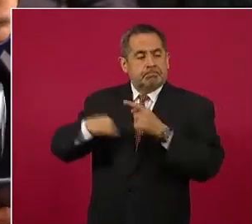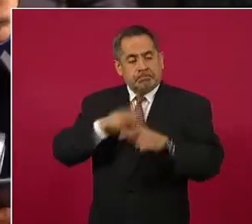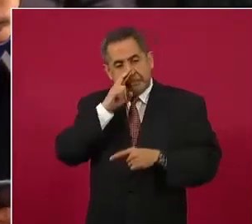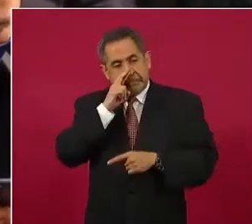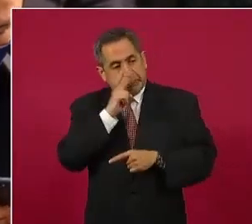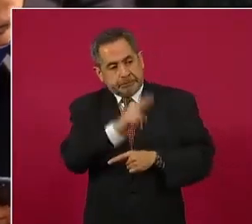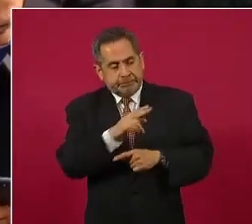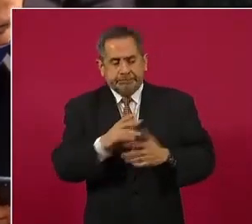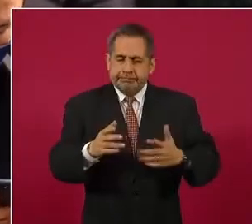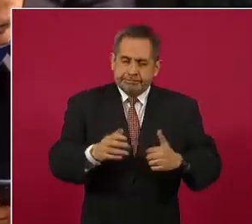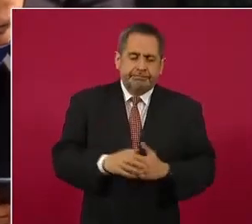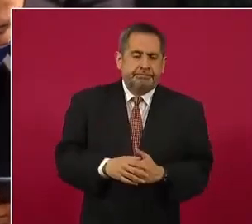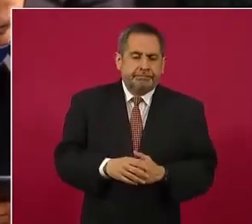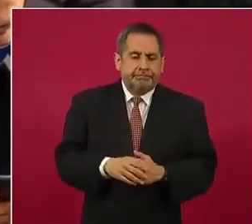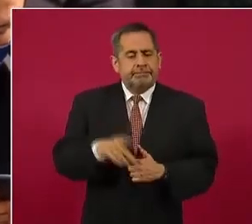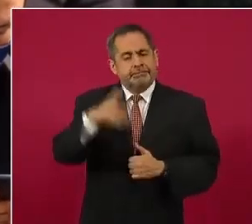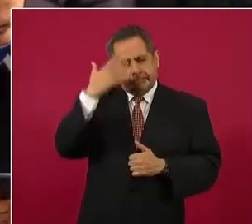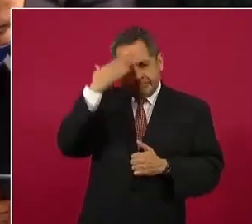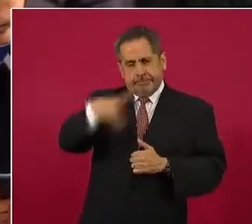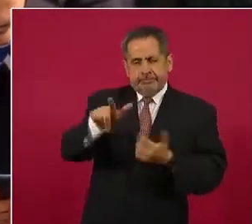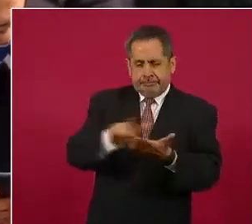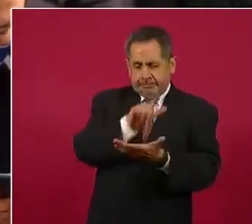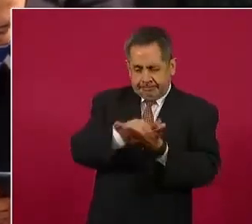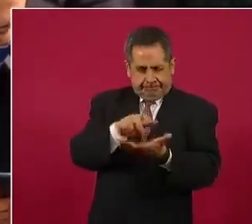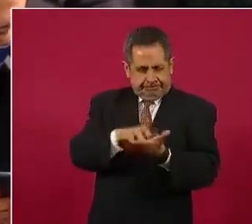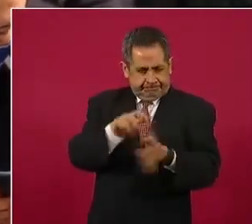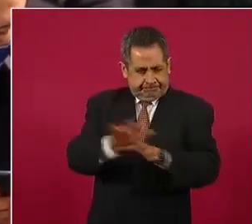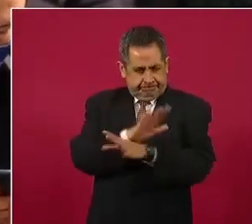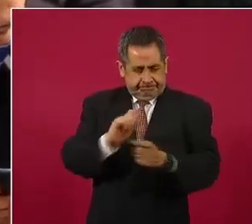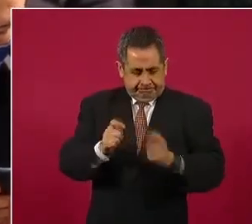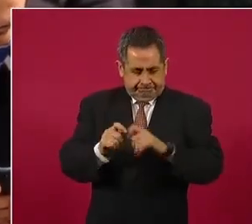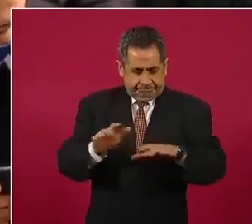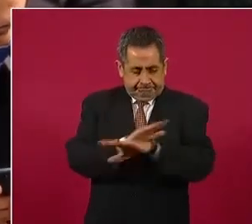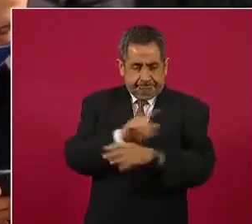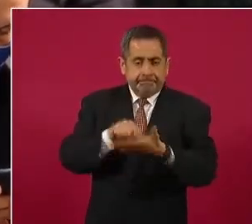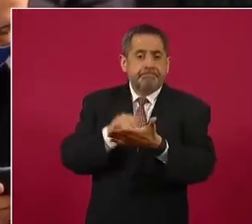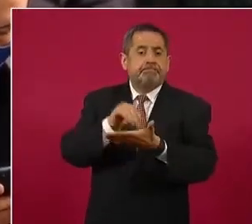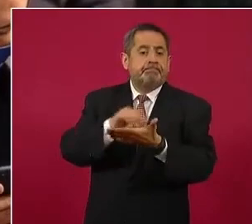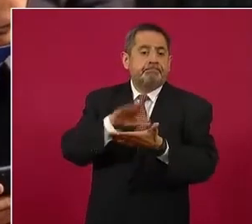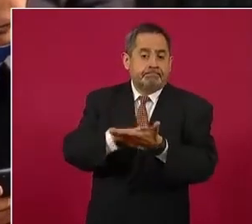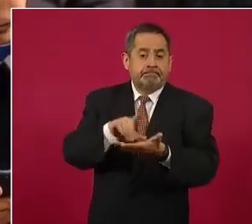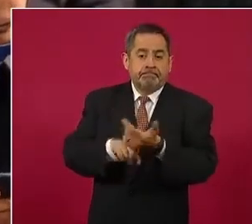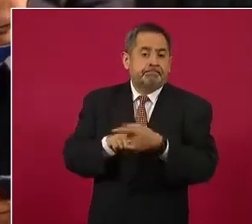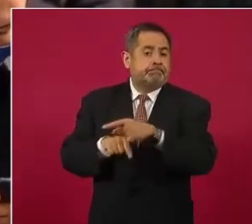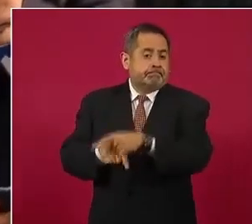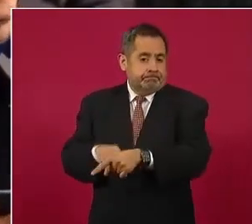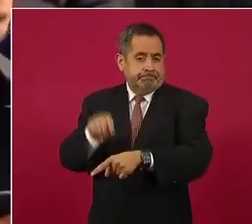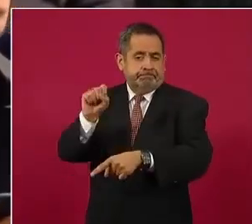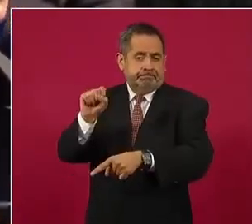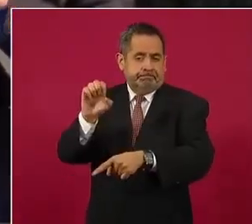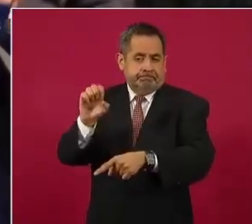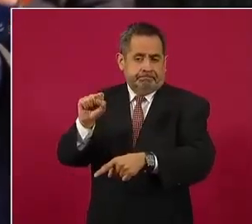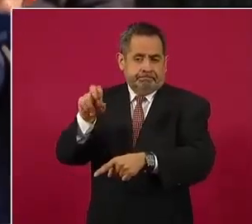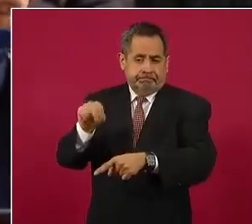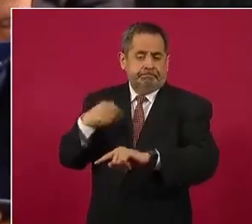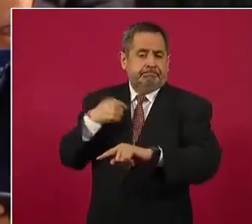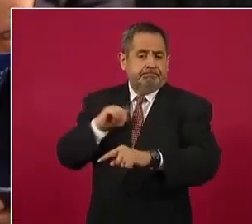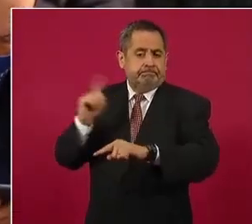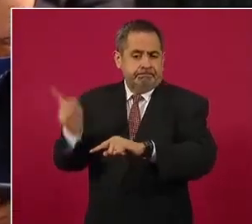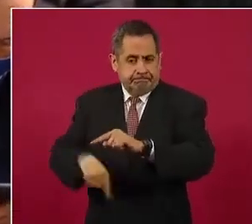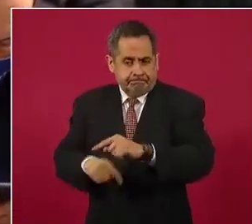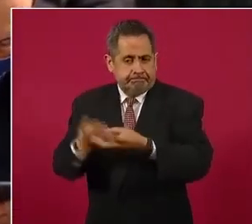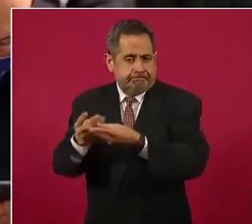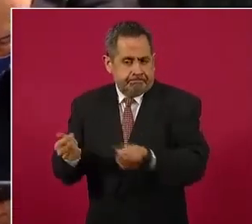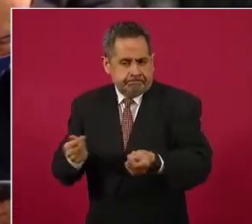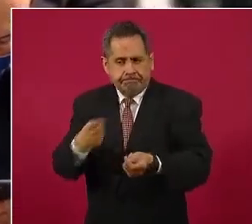en esta reforma administrativa se contempla la desaparición del Sistema Nacional Anticorrupción y me gustaría que